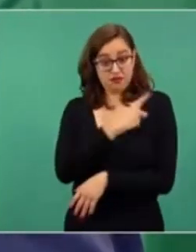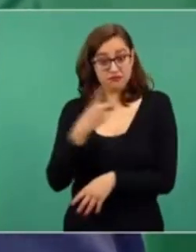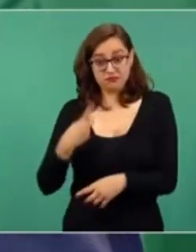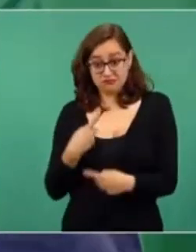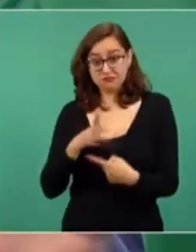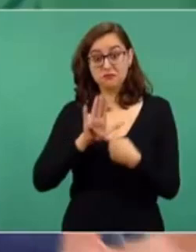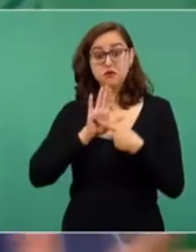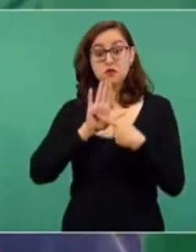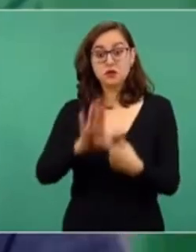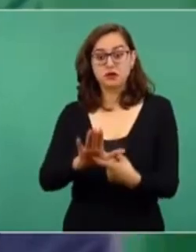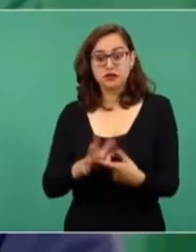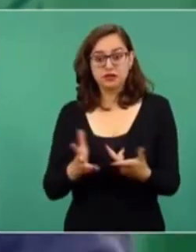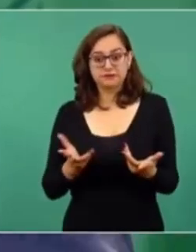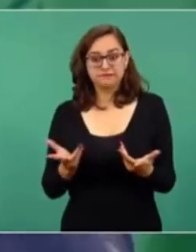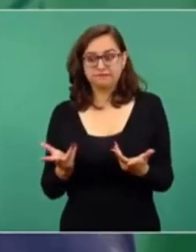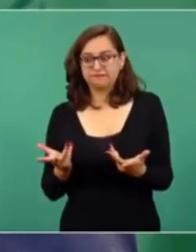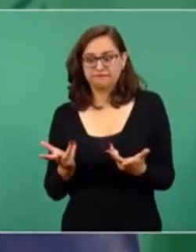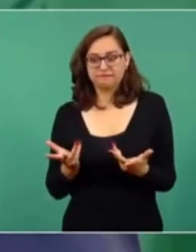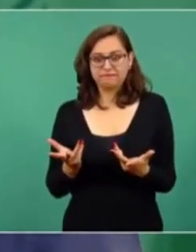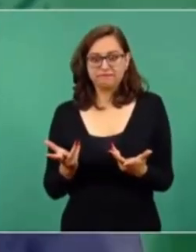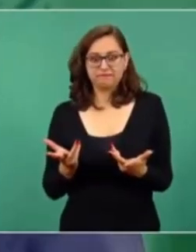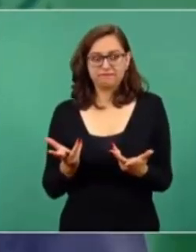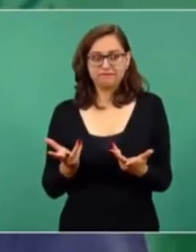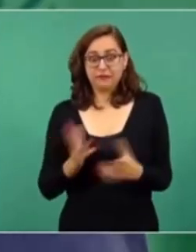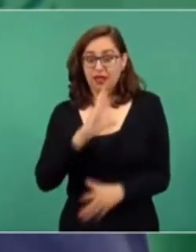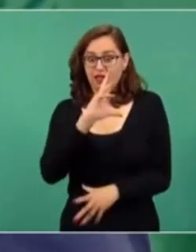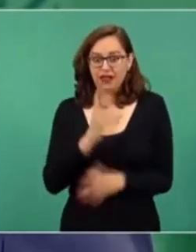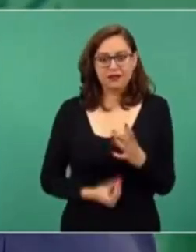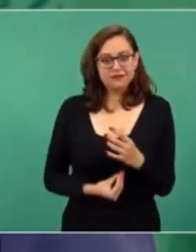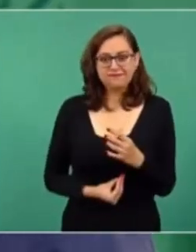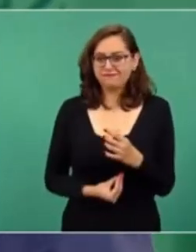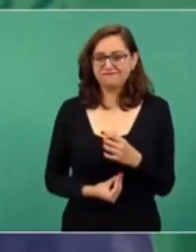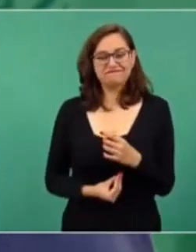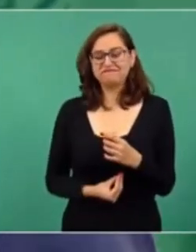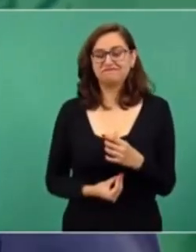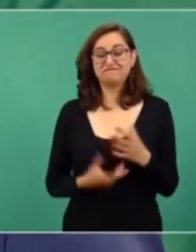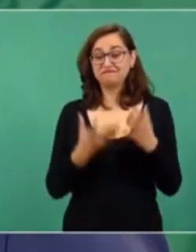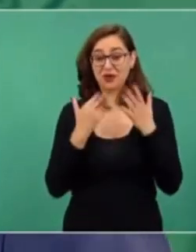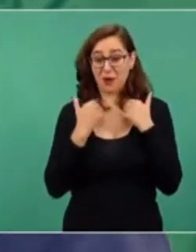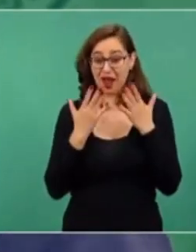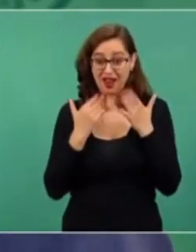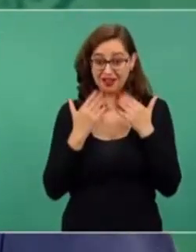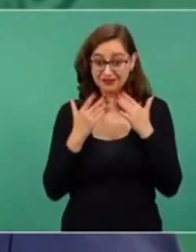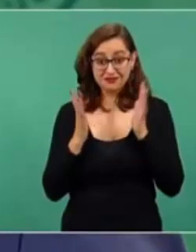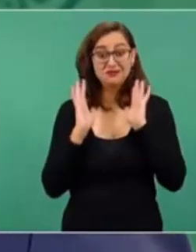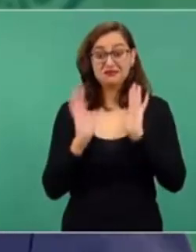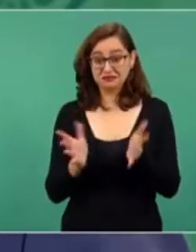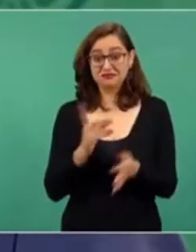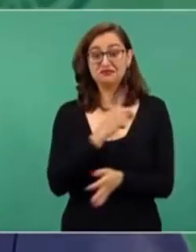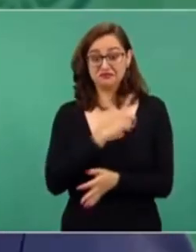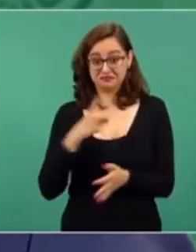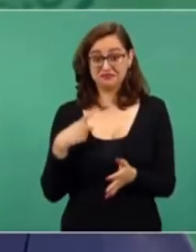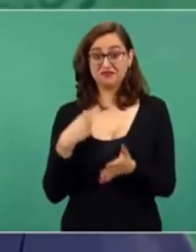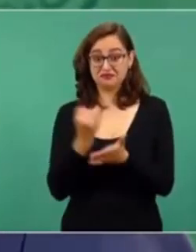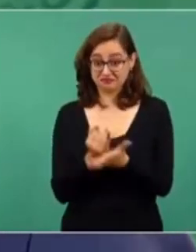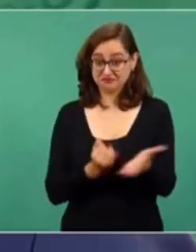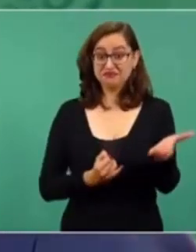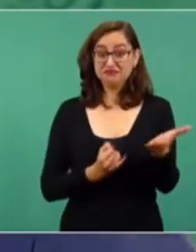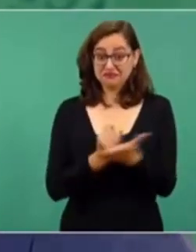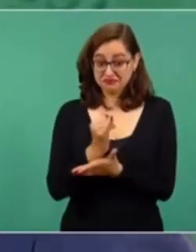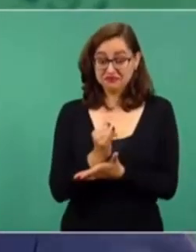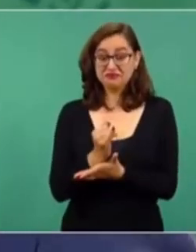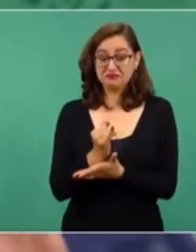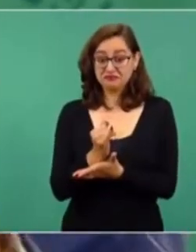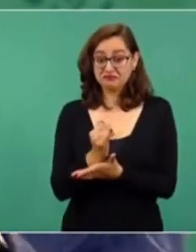No hay para dónde hacerse, como decía Juan Álvarez, esta ancheta es tan